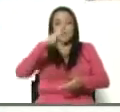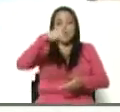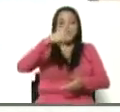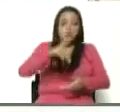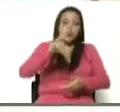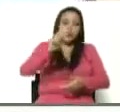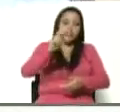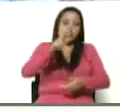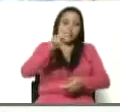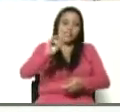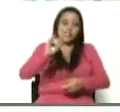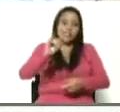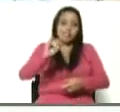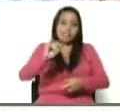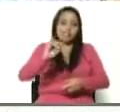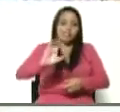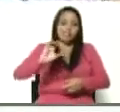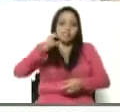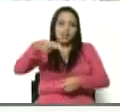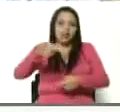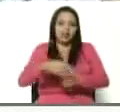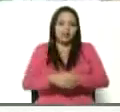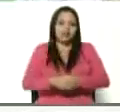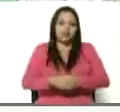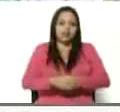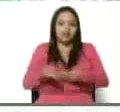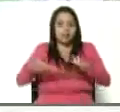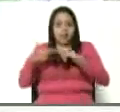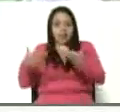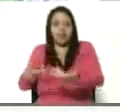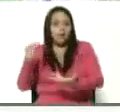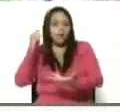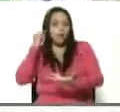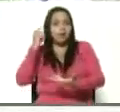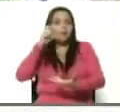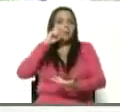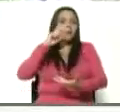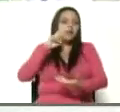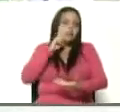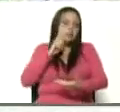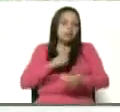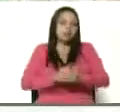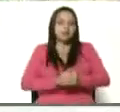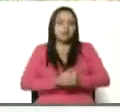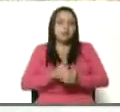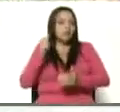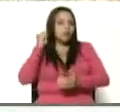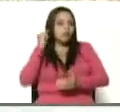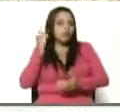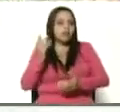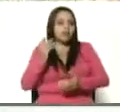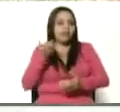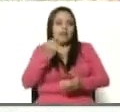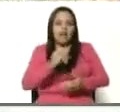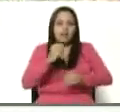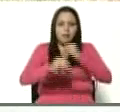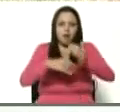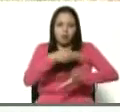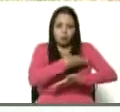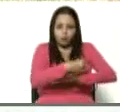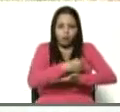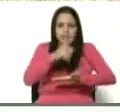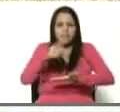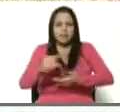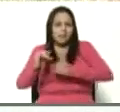Nutrición. Para las mujeres embarazadas, las mujeres lactantes y para los niños